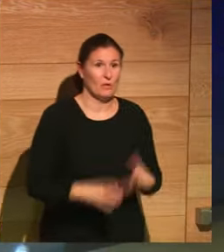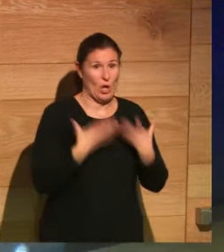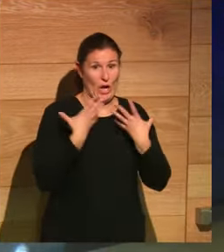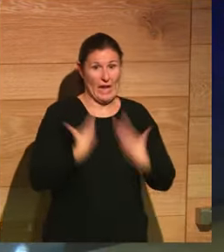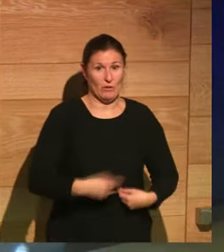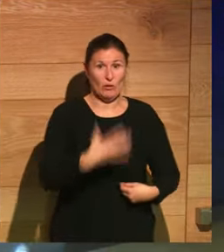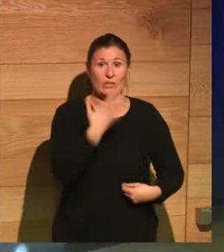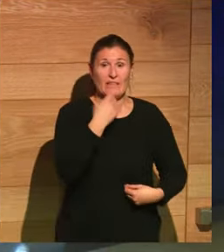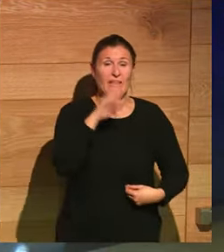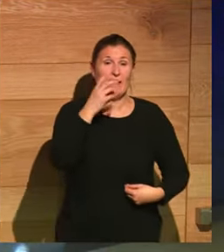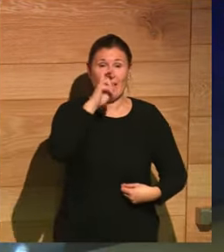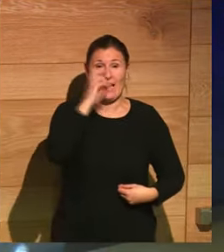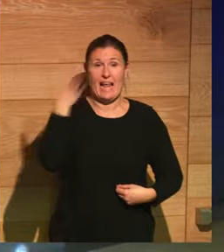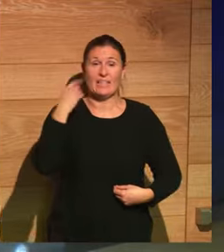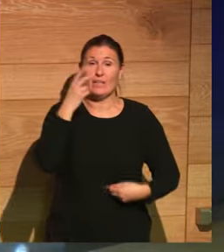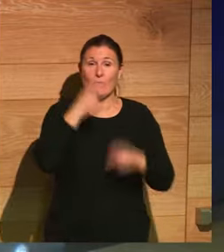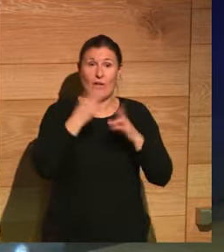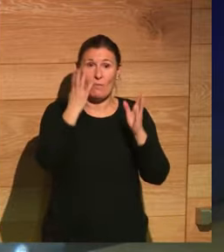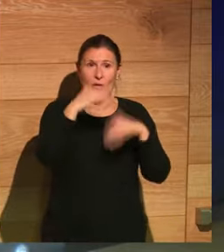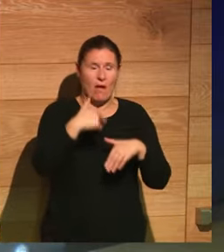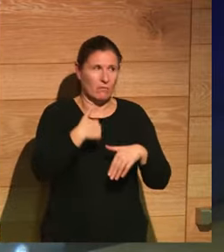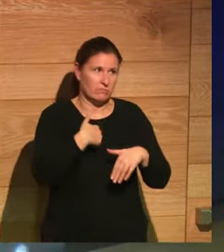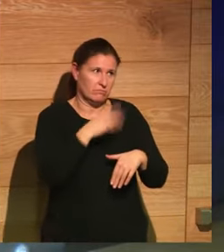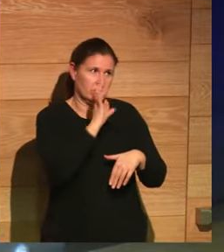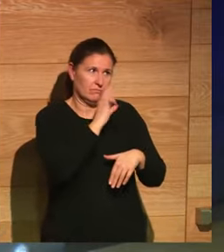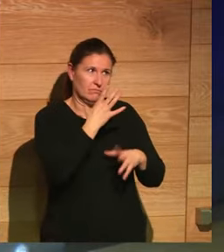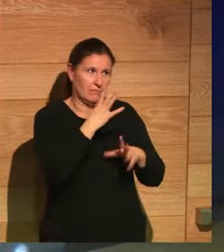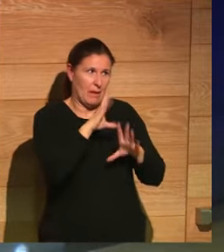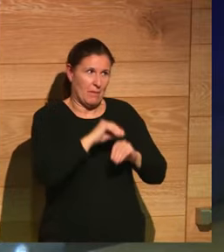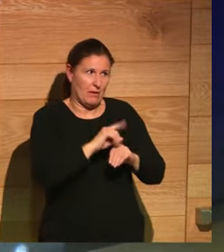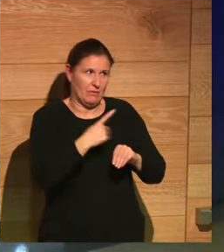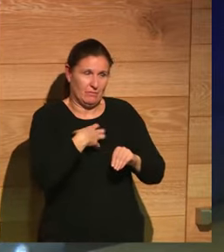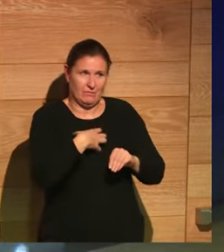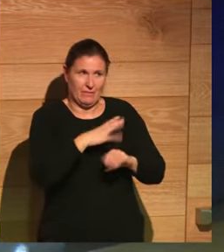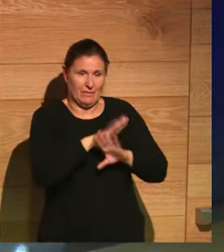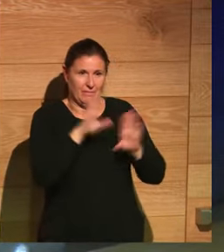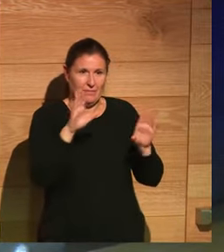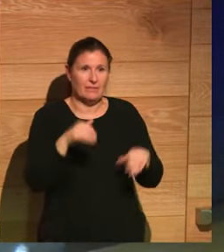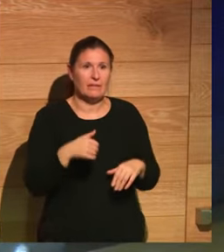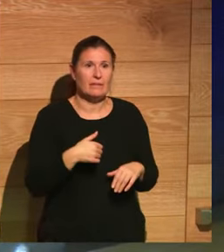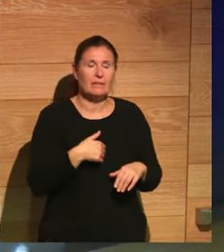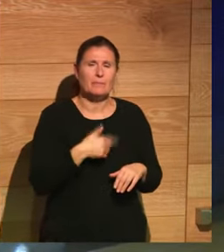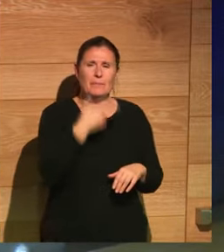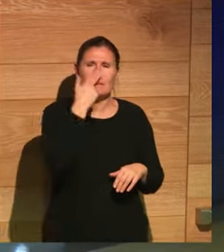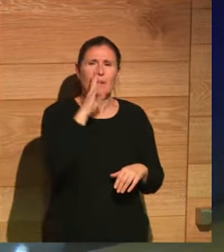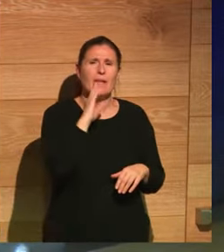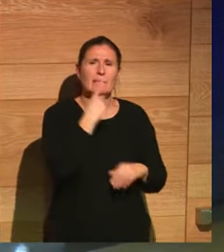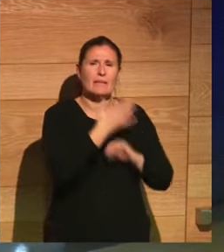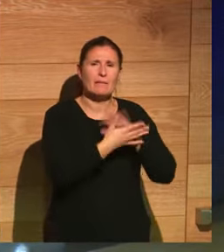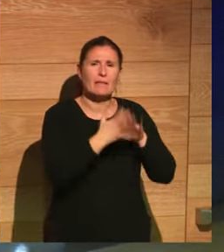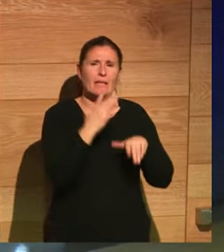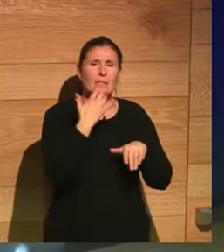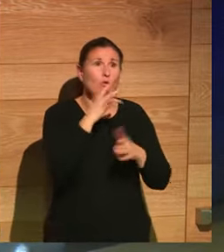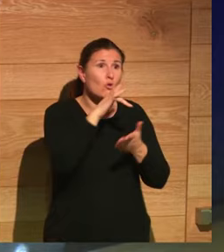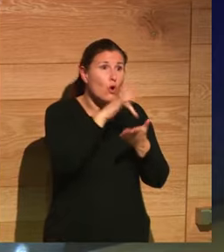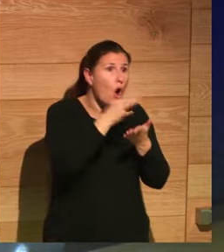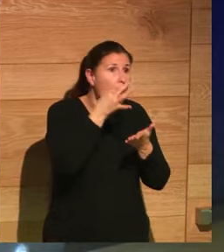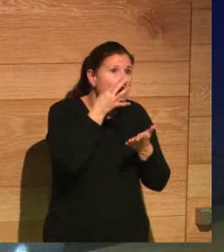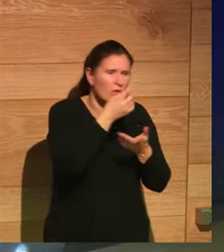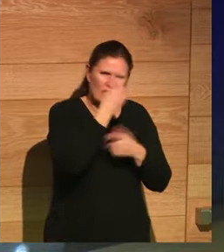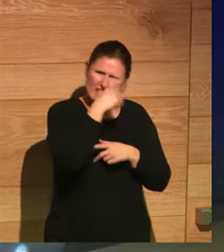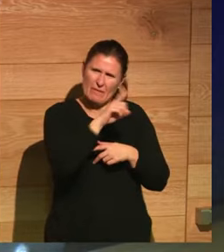ya está yo apago y cierro totalmente fíjate me interesaba muchísimo lo que decías antes de cómo a veces si no estuviste ahí cómo lo sabes